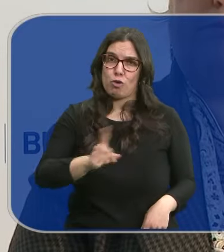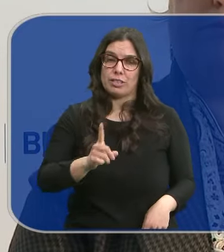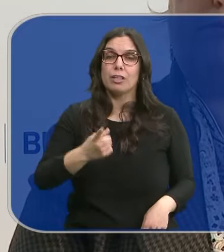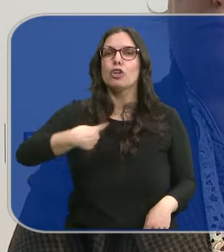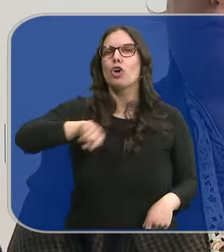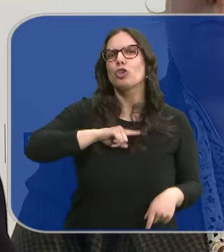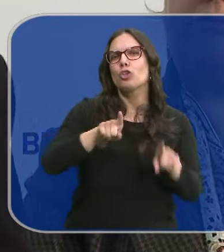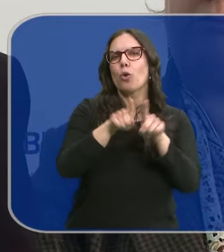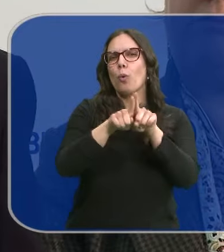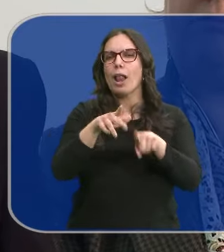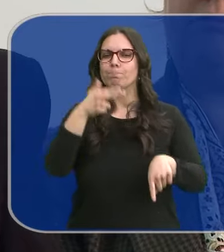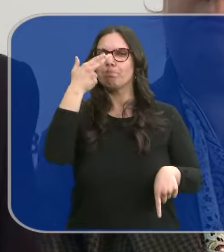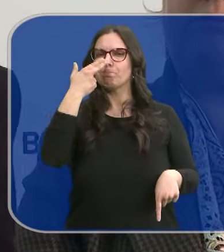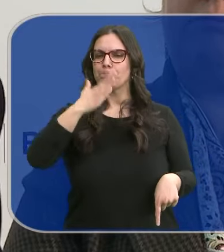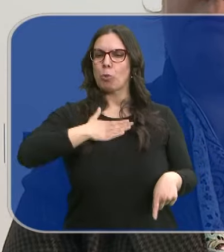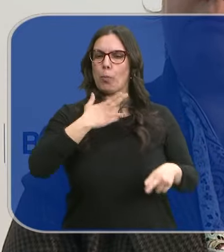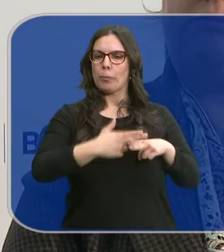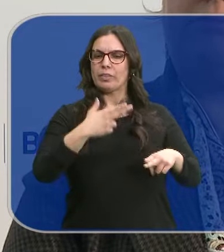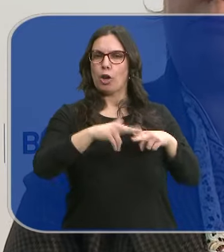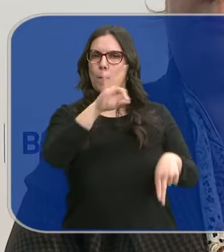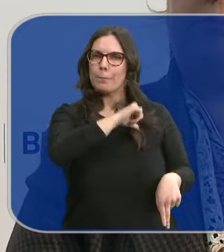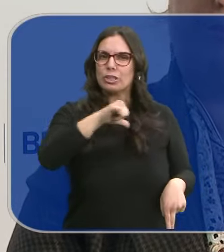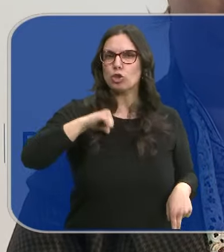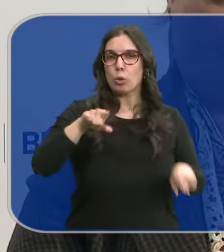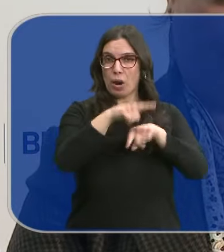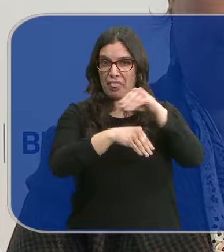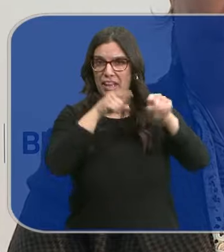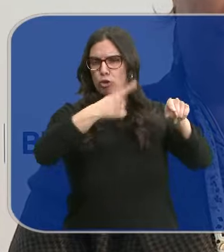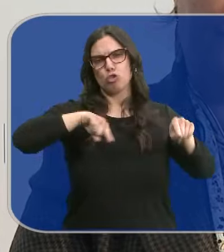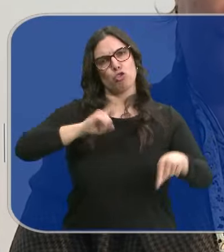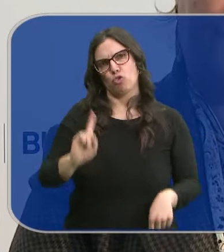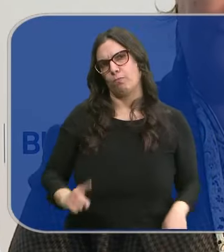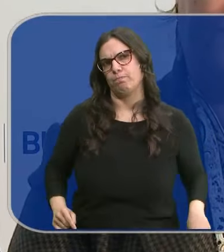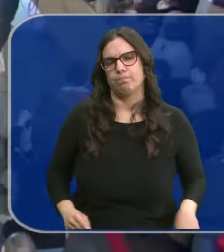no nos movemos por conveniencia política o personal como hacen otros.